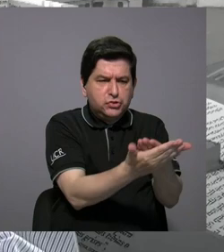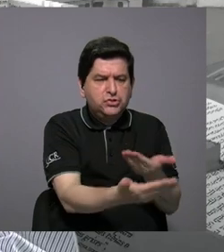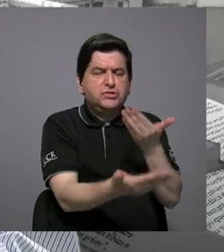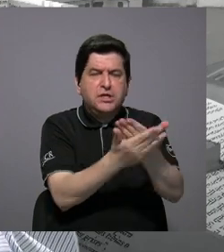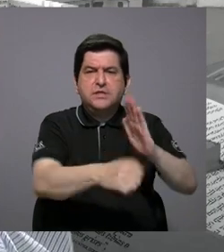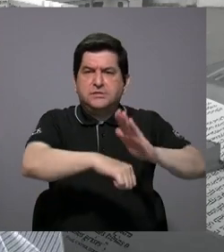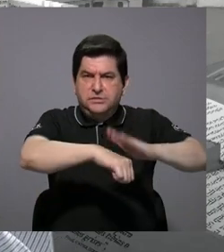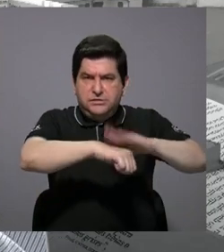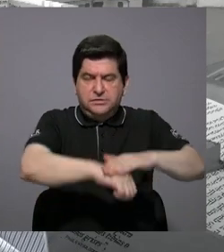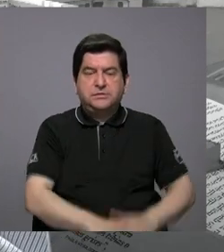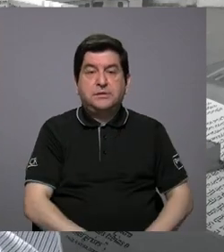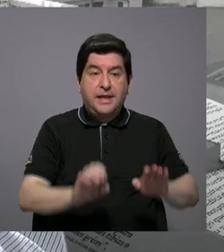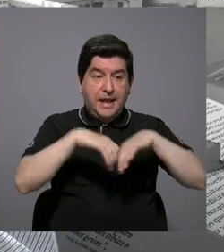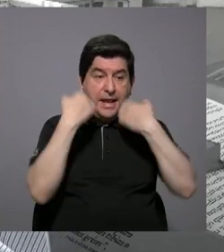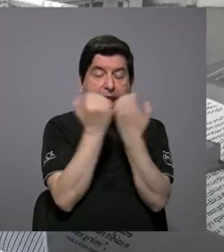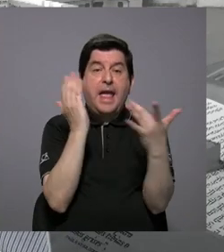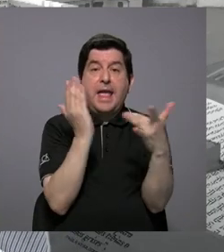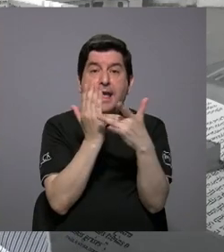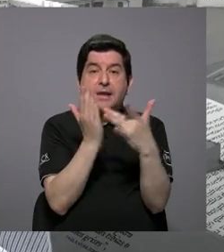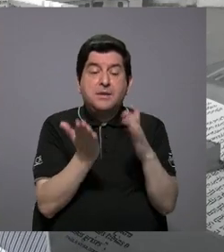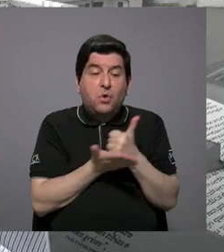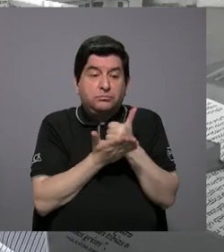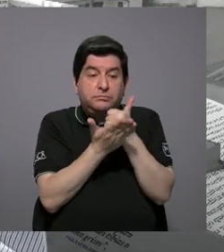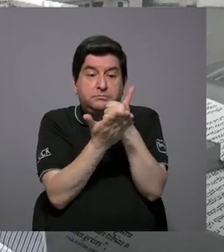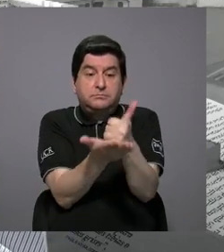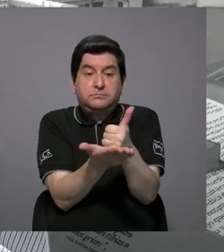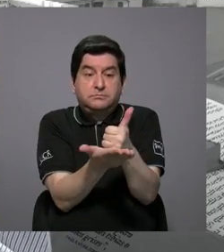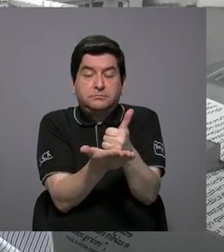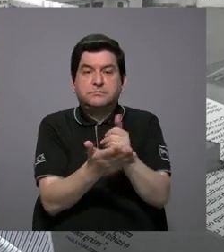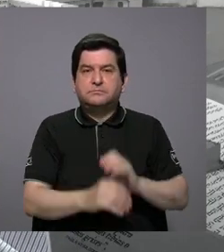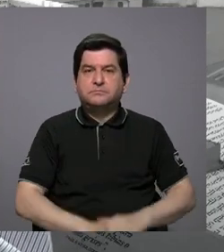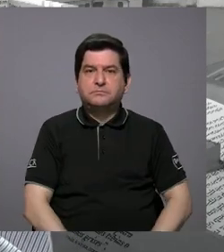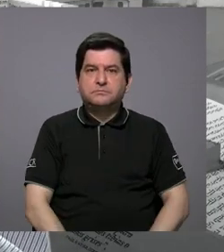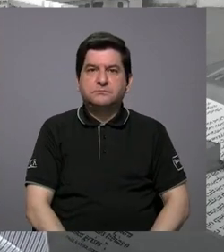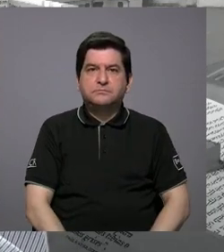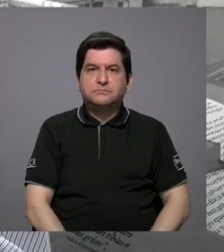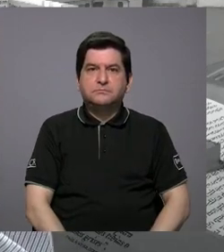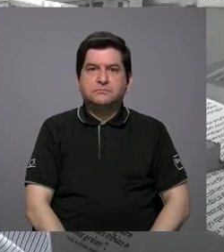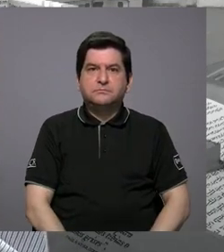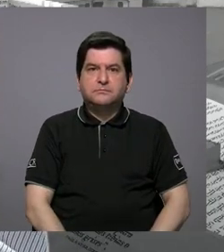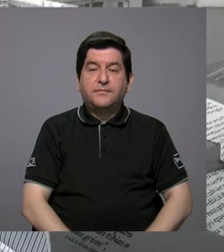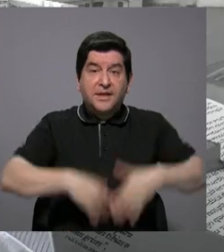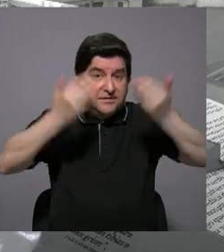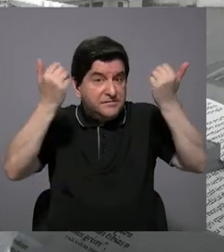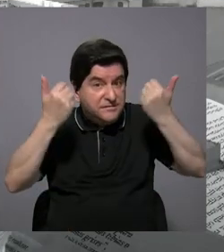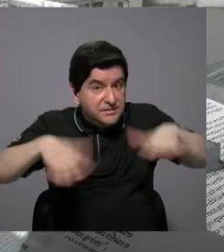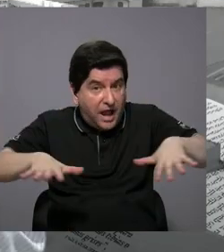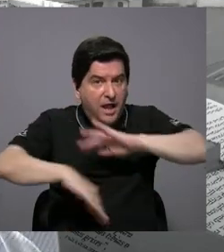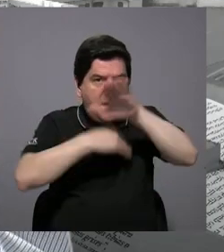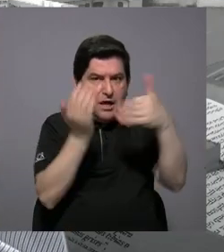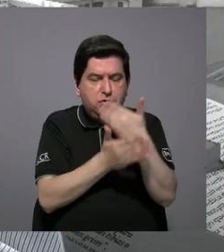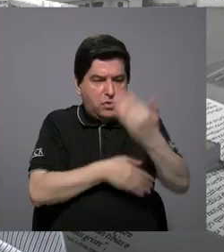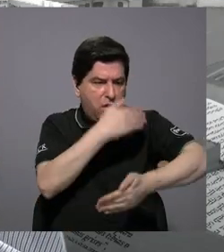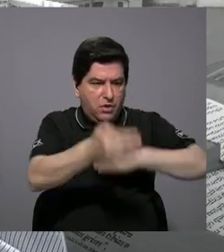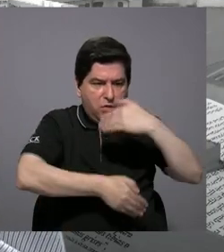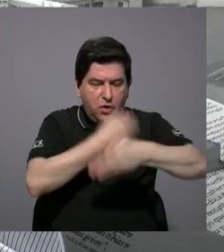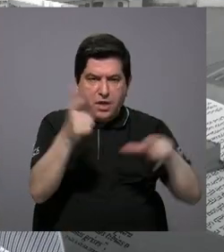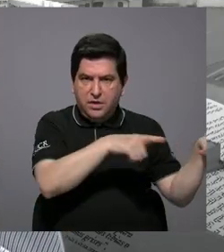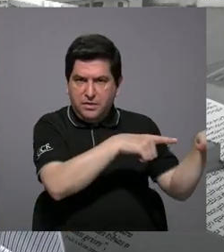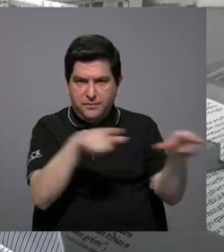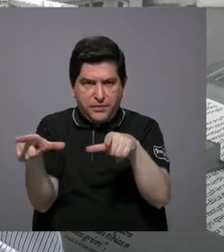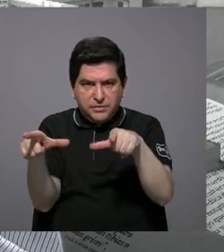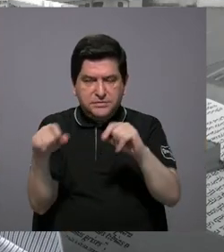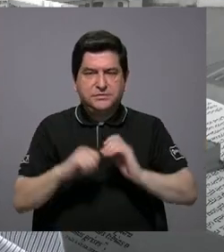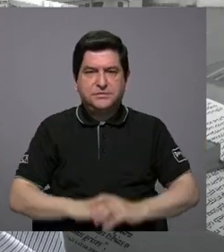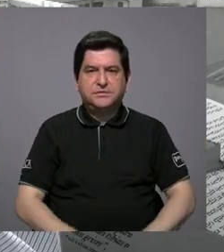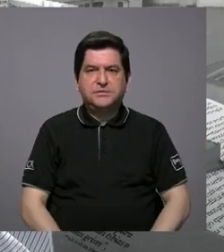correspondientes para que un equipo técnico les ayude, ¿verdad? Entonces, una vez que se tiene todo ese proceso hecho, luego